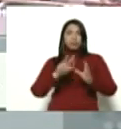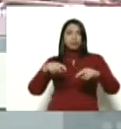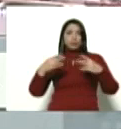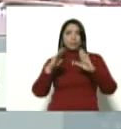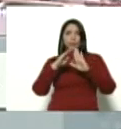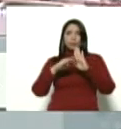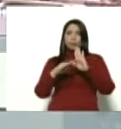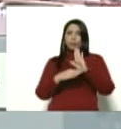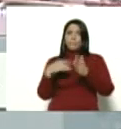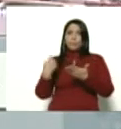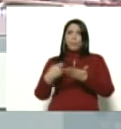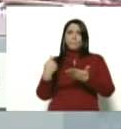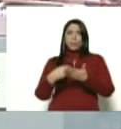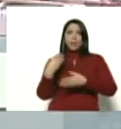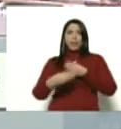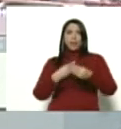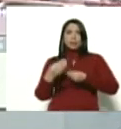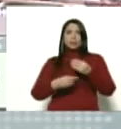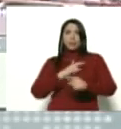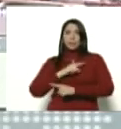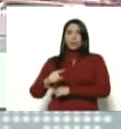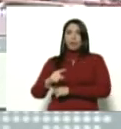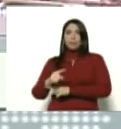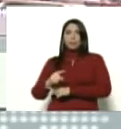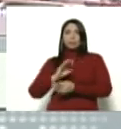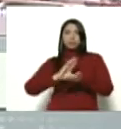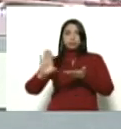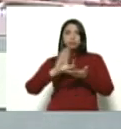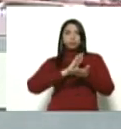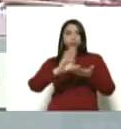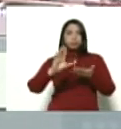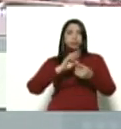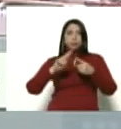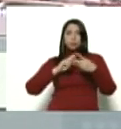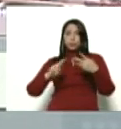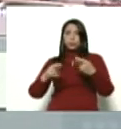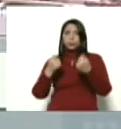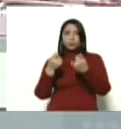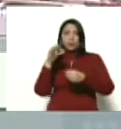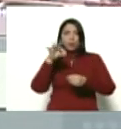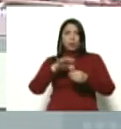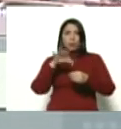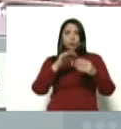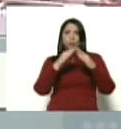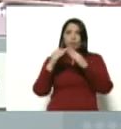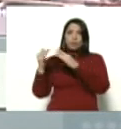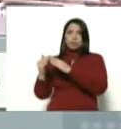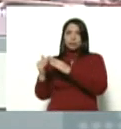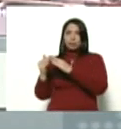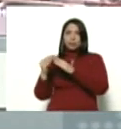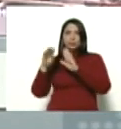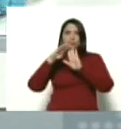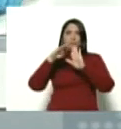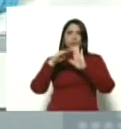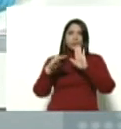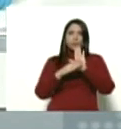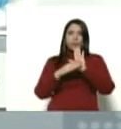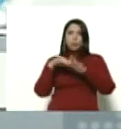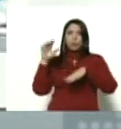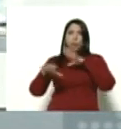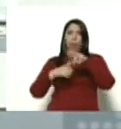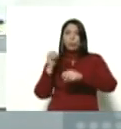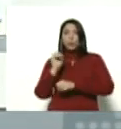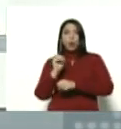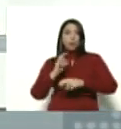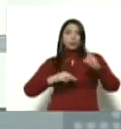condiciones de financiamiento hacer aplicables a los créditos con recursos de los fondos de ahorro para la vivienda bajo las modalidades de adquisición